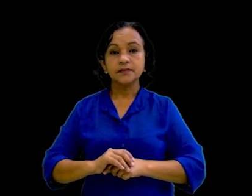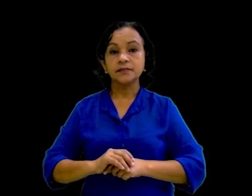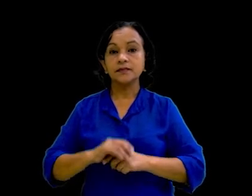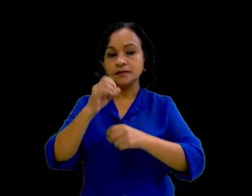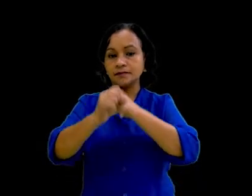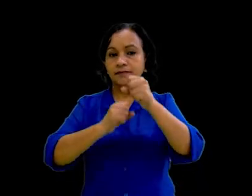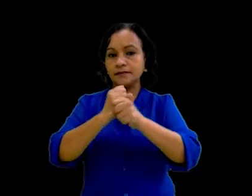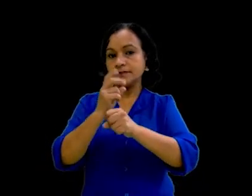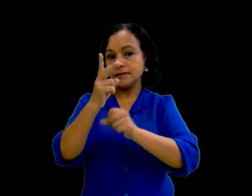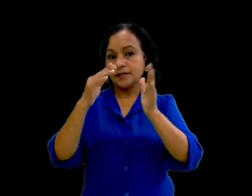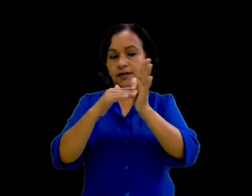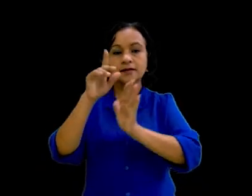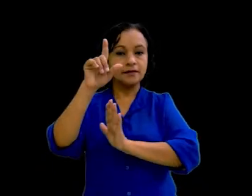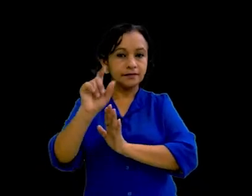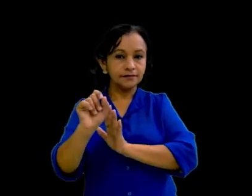Año 2010.